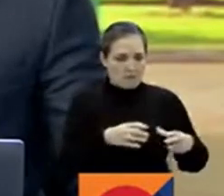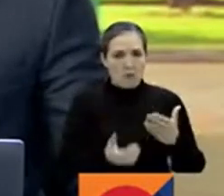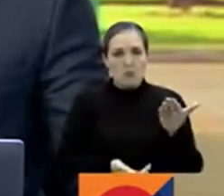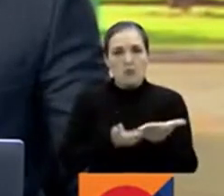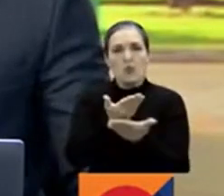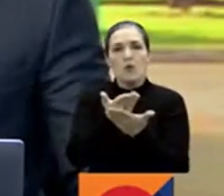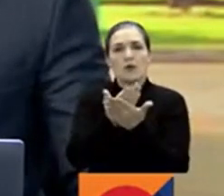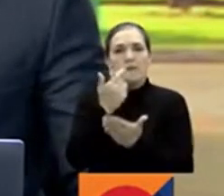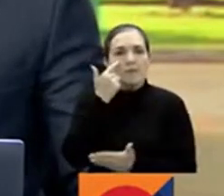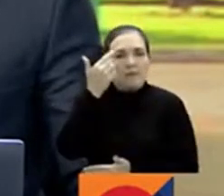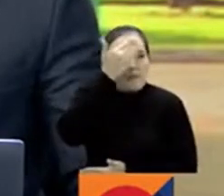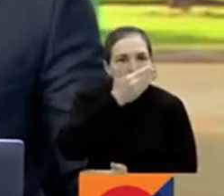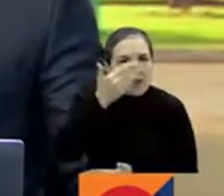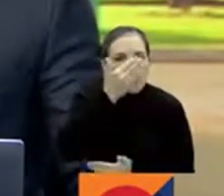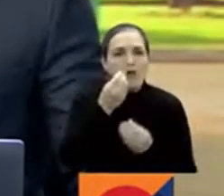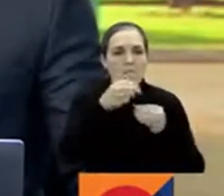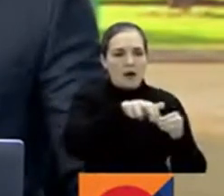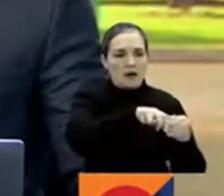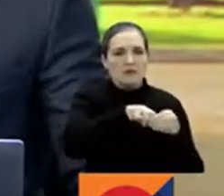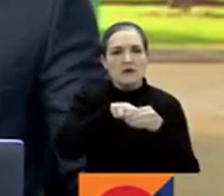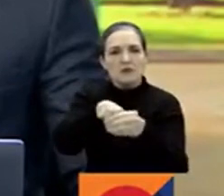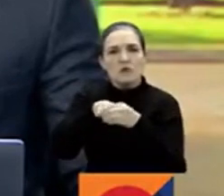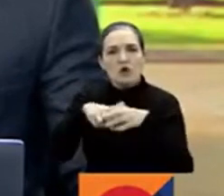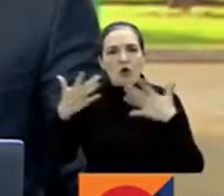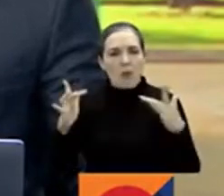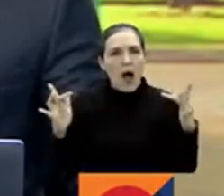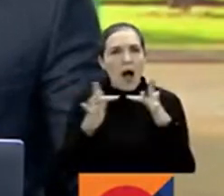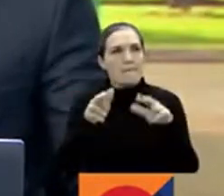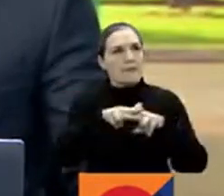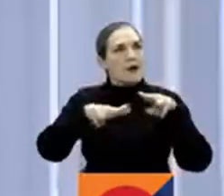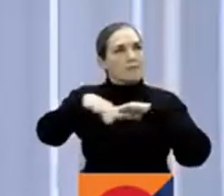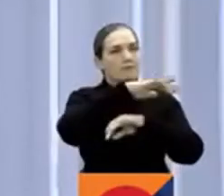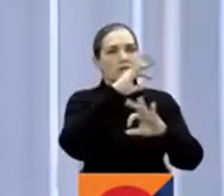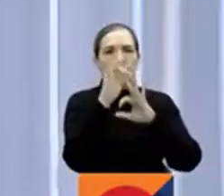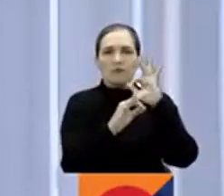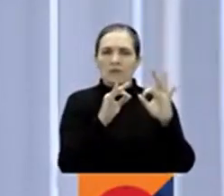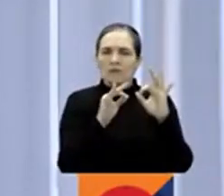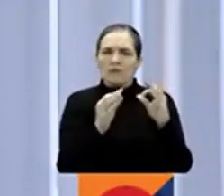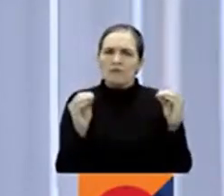movilidad favorable para el medio ambiente. Edwin Suá, cuéntenos detalles de esta noticia.